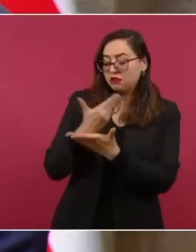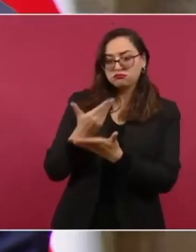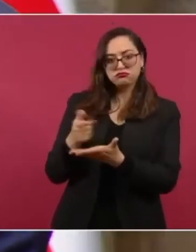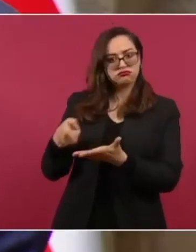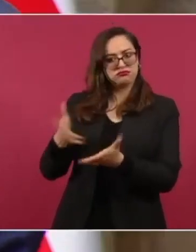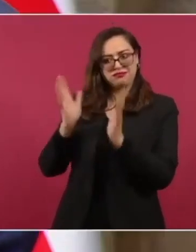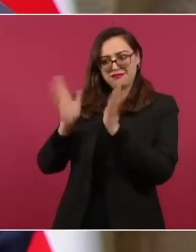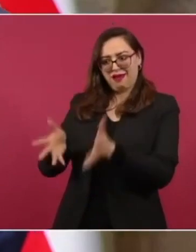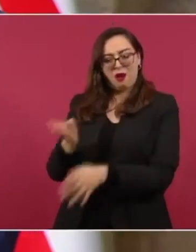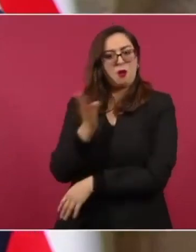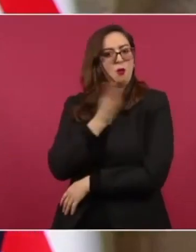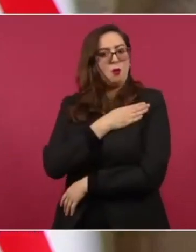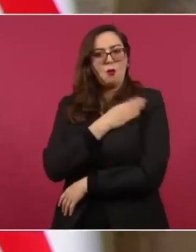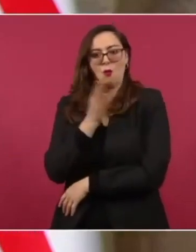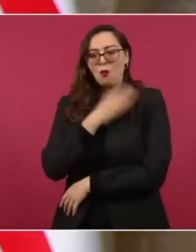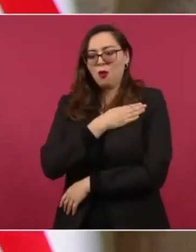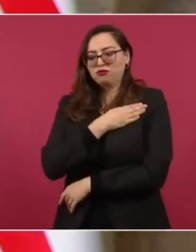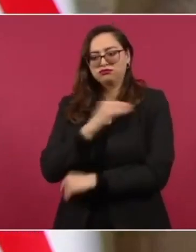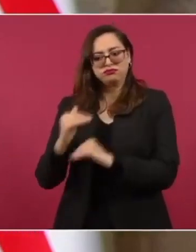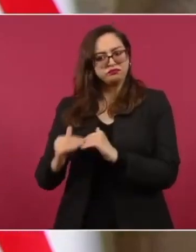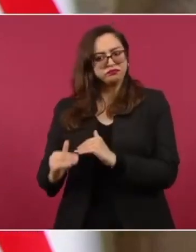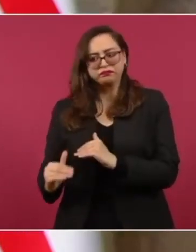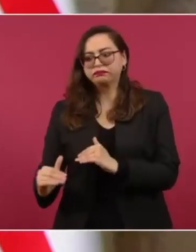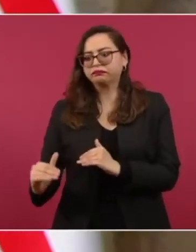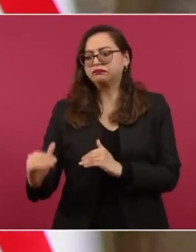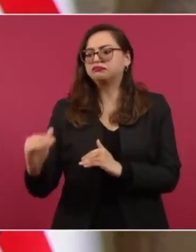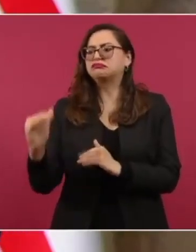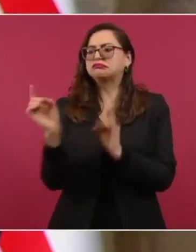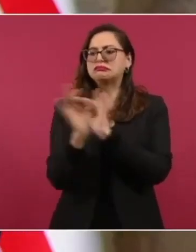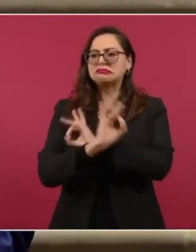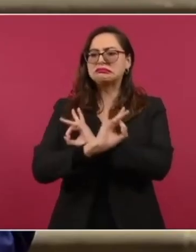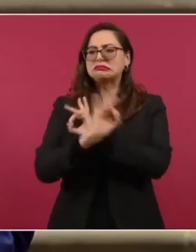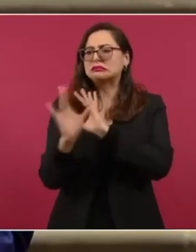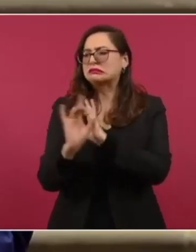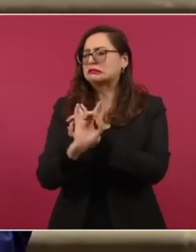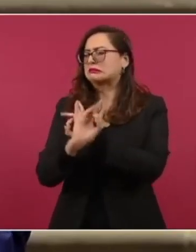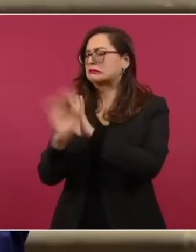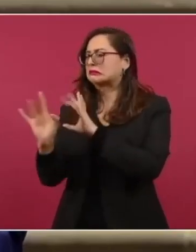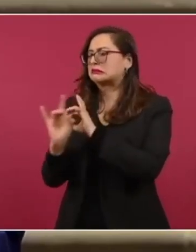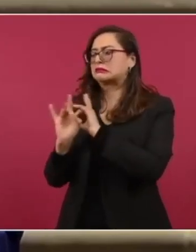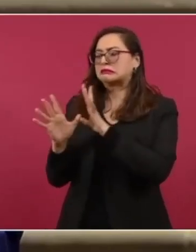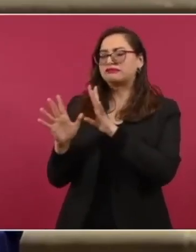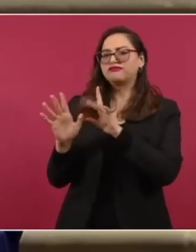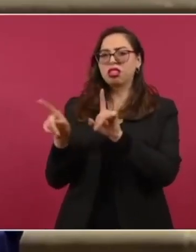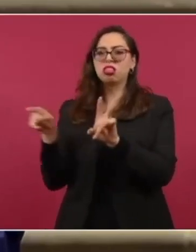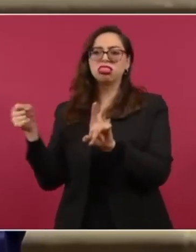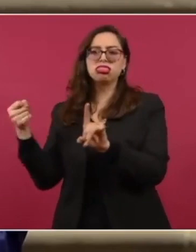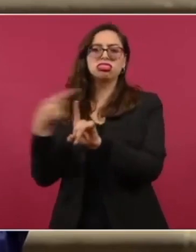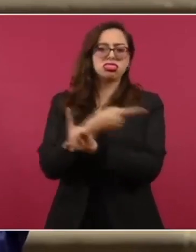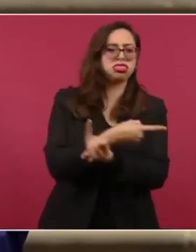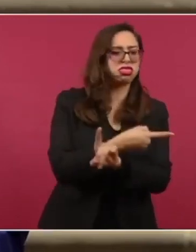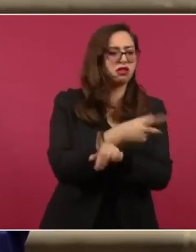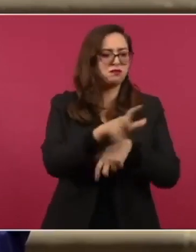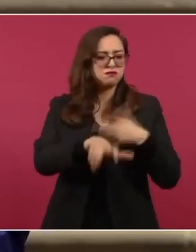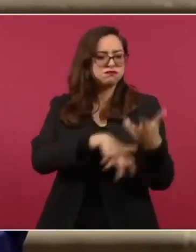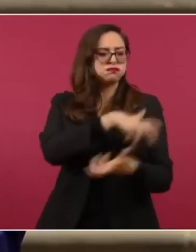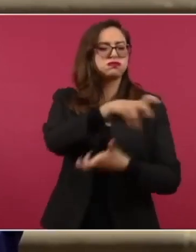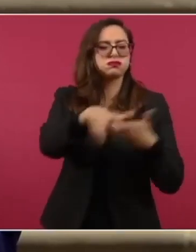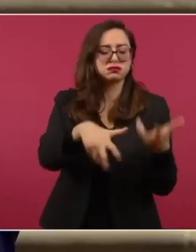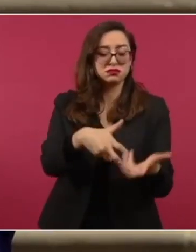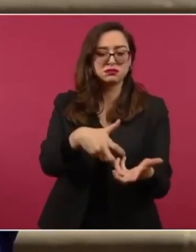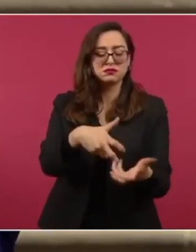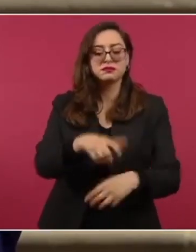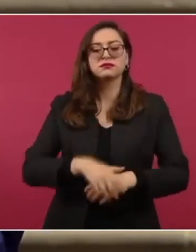veces obligan a algunos a tomar el camino de las conductas antisociales. Nosotros